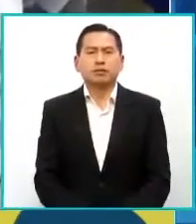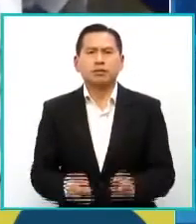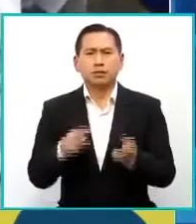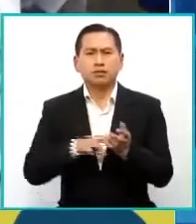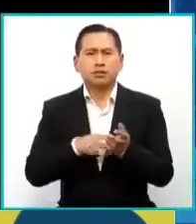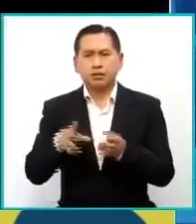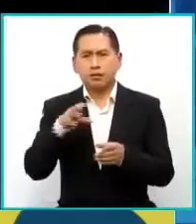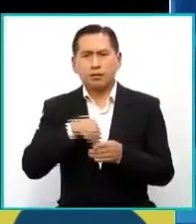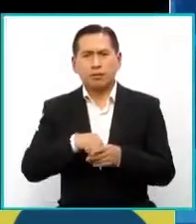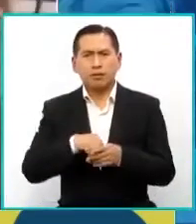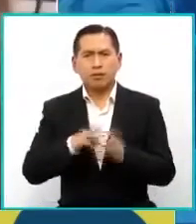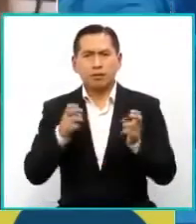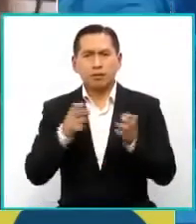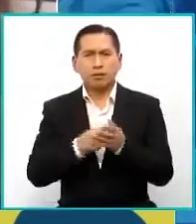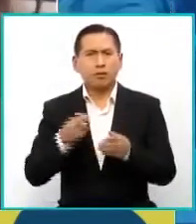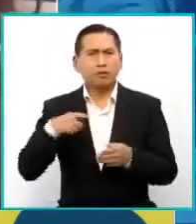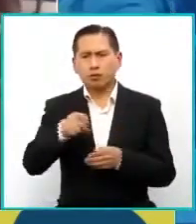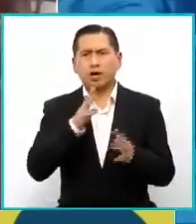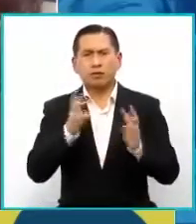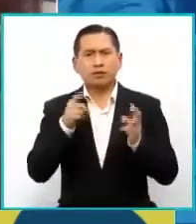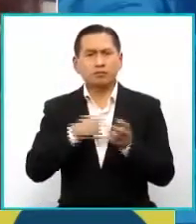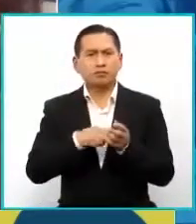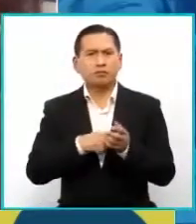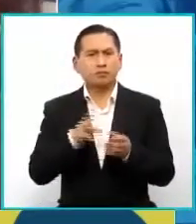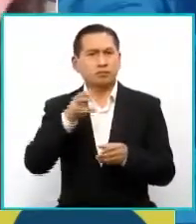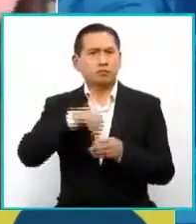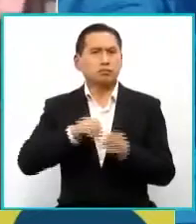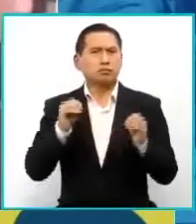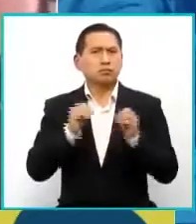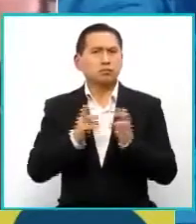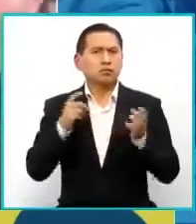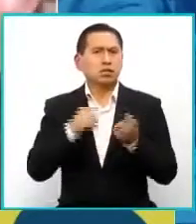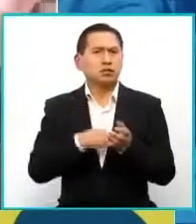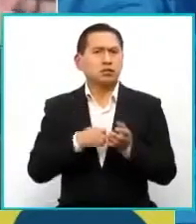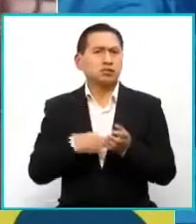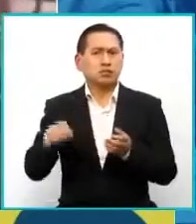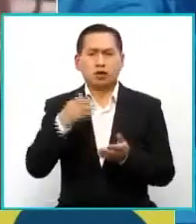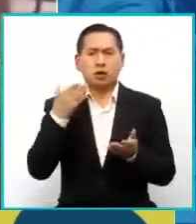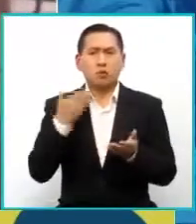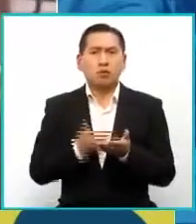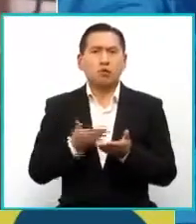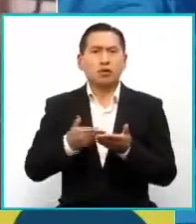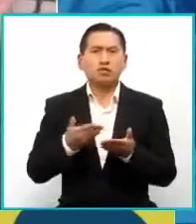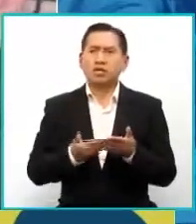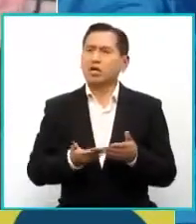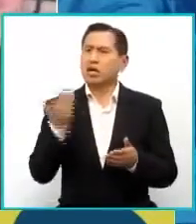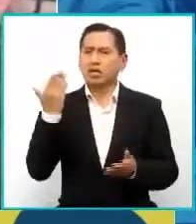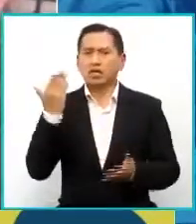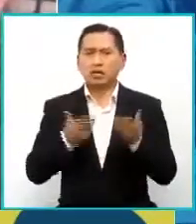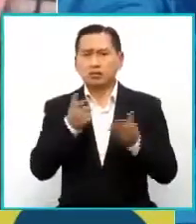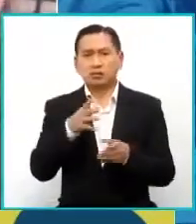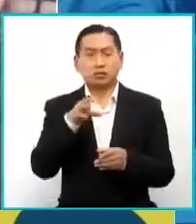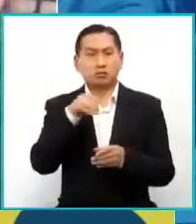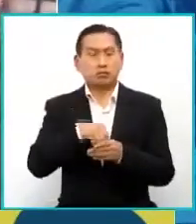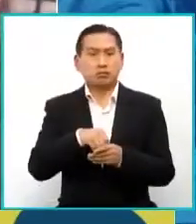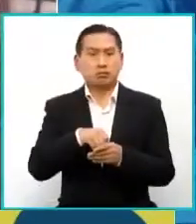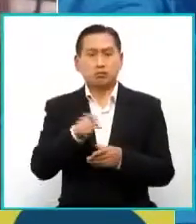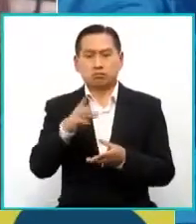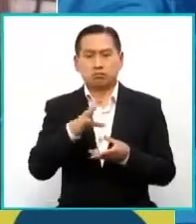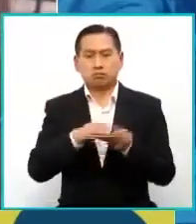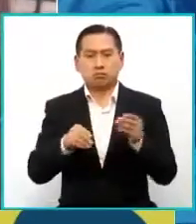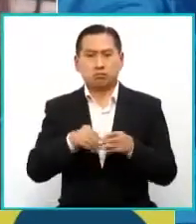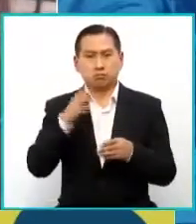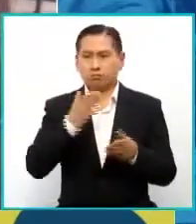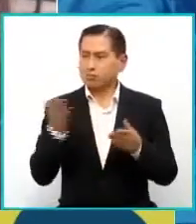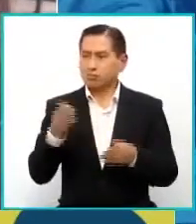punto de partida del cual nos hablas tiene que ver también con un poco la propuesta que en algún momento nos contaba acá